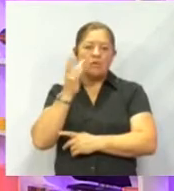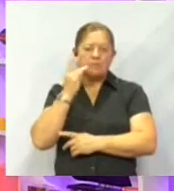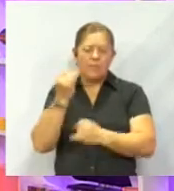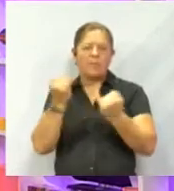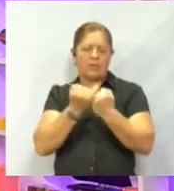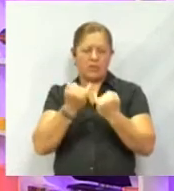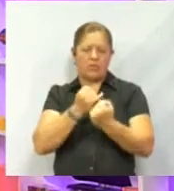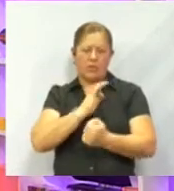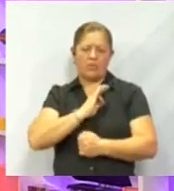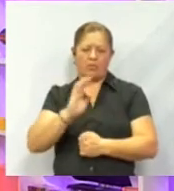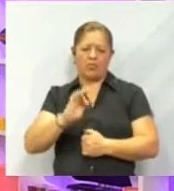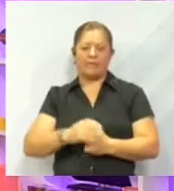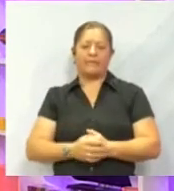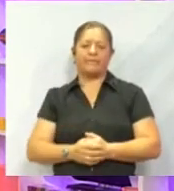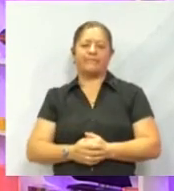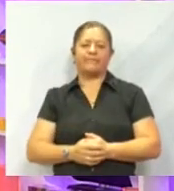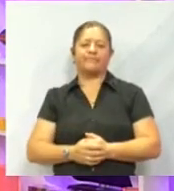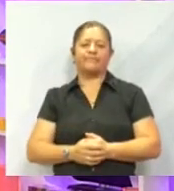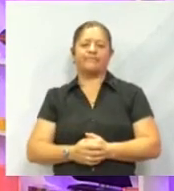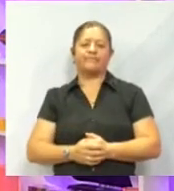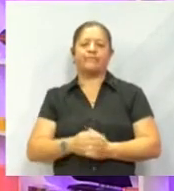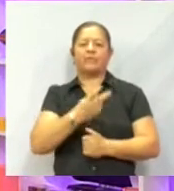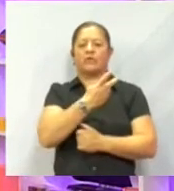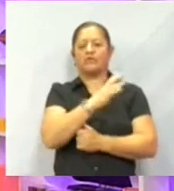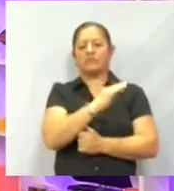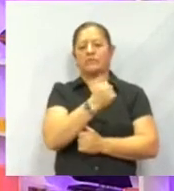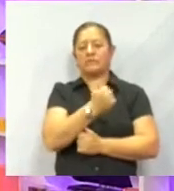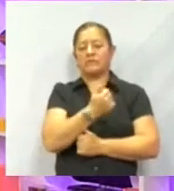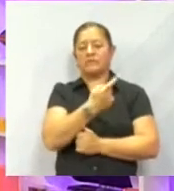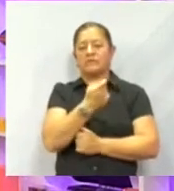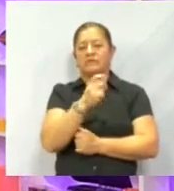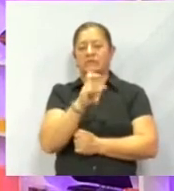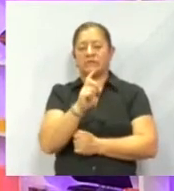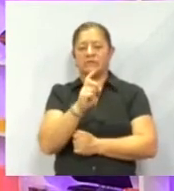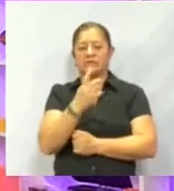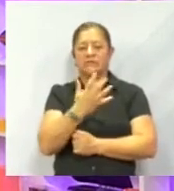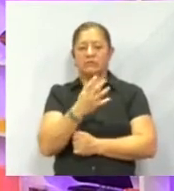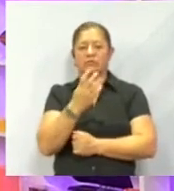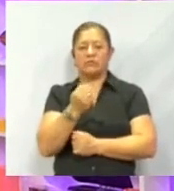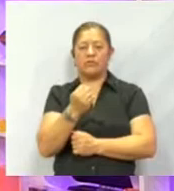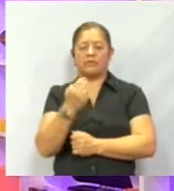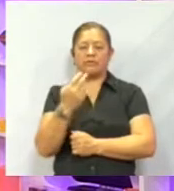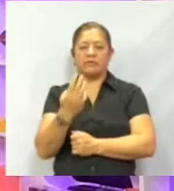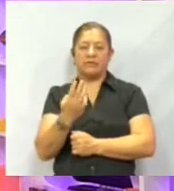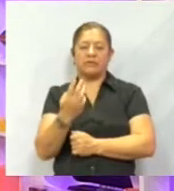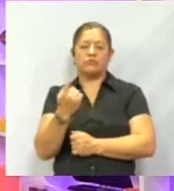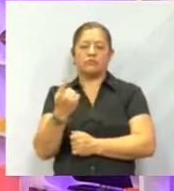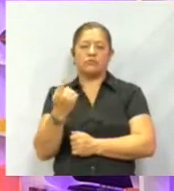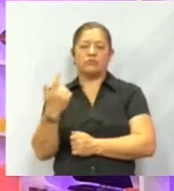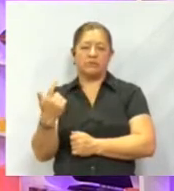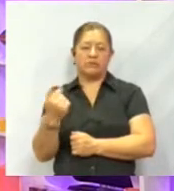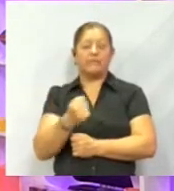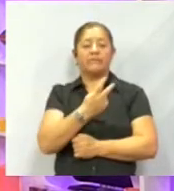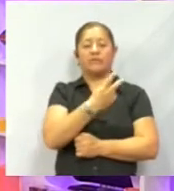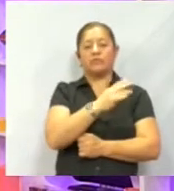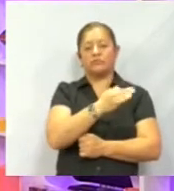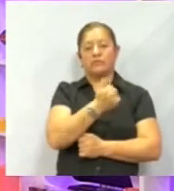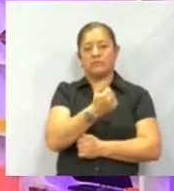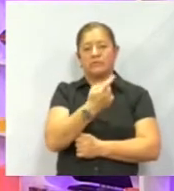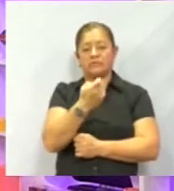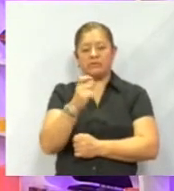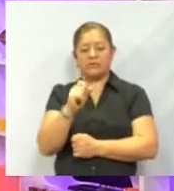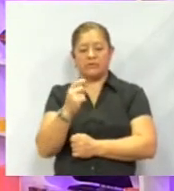este momento aparecen, pero te repetimos los números, es el 246-135-9317 y el 246